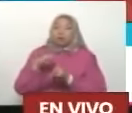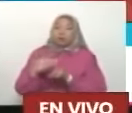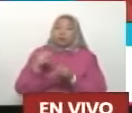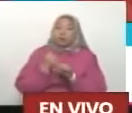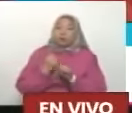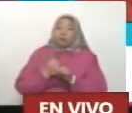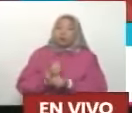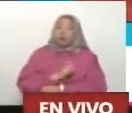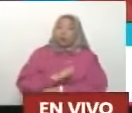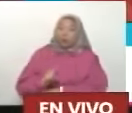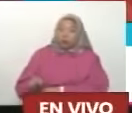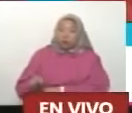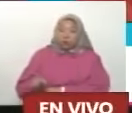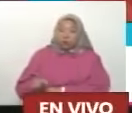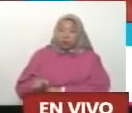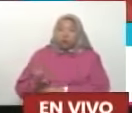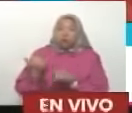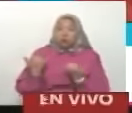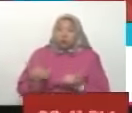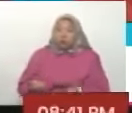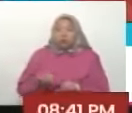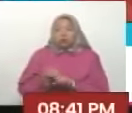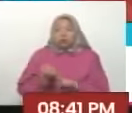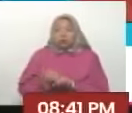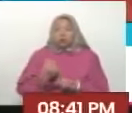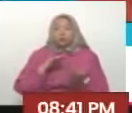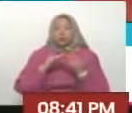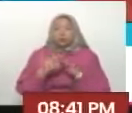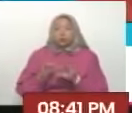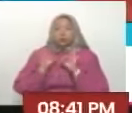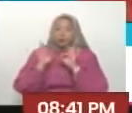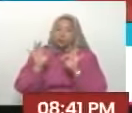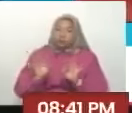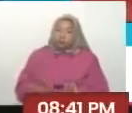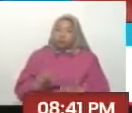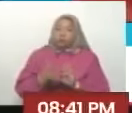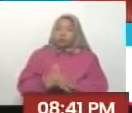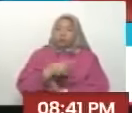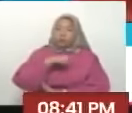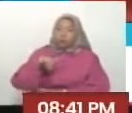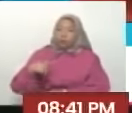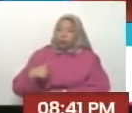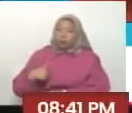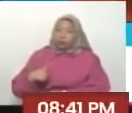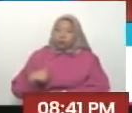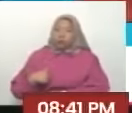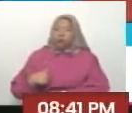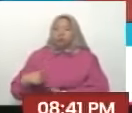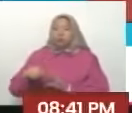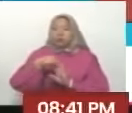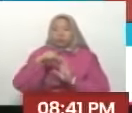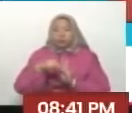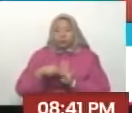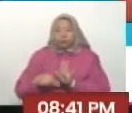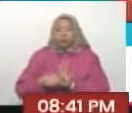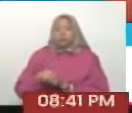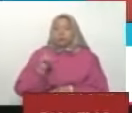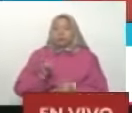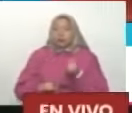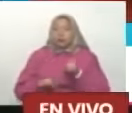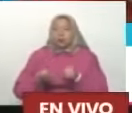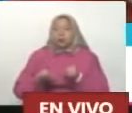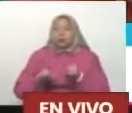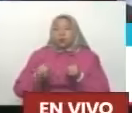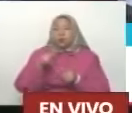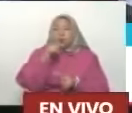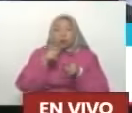obligados A hacer en el territorio Lo que la comunidad decidió Por eso yo aplaudo Presidente Las instrucciones Que usted nos daba ayer Primero De